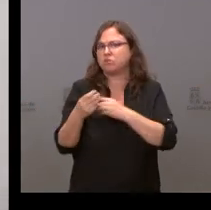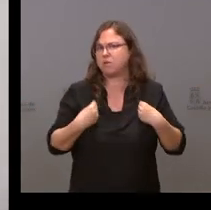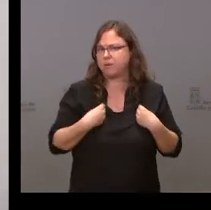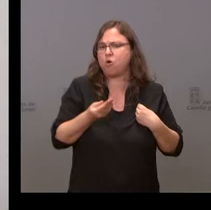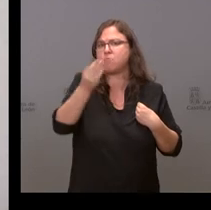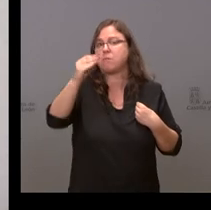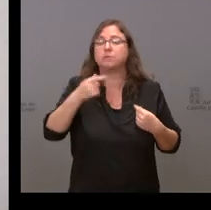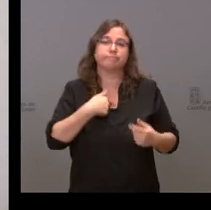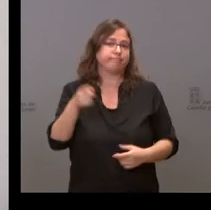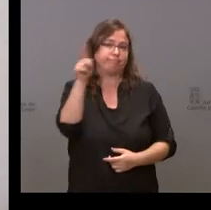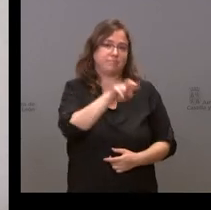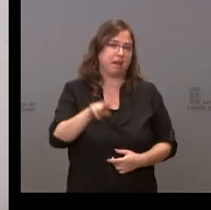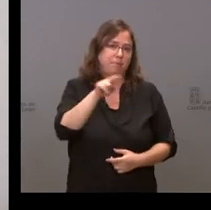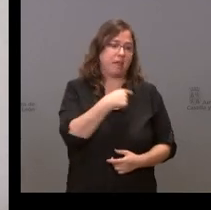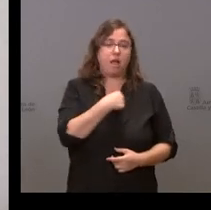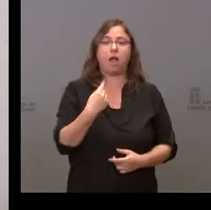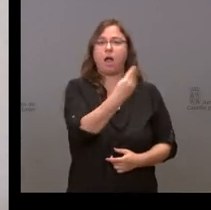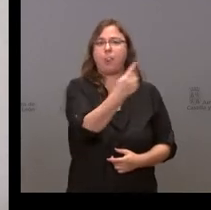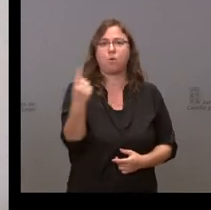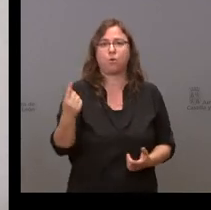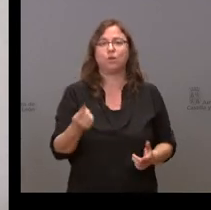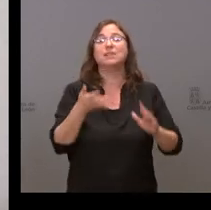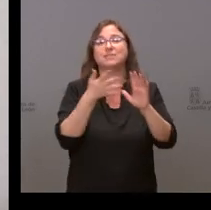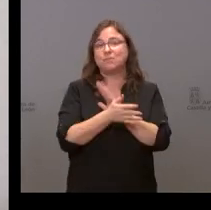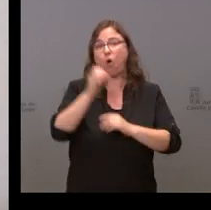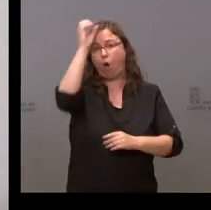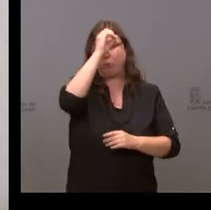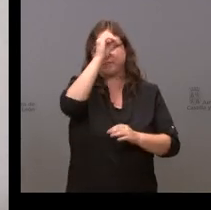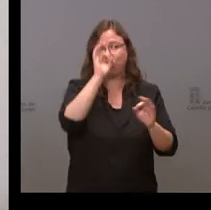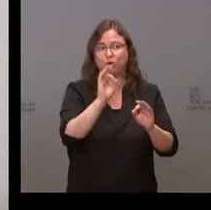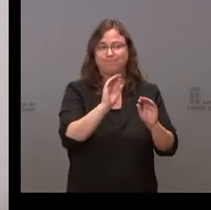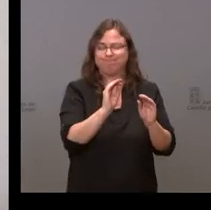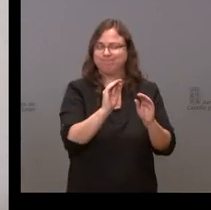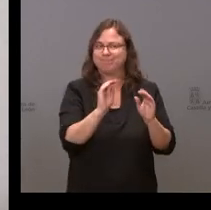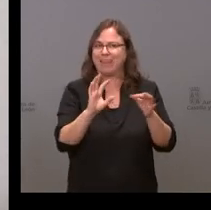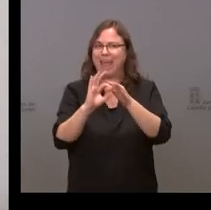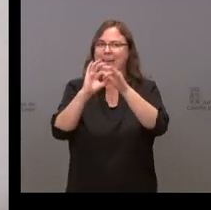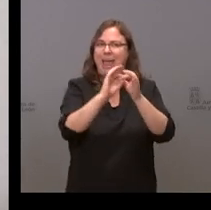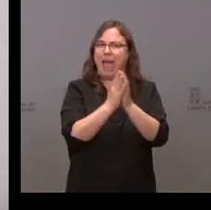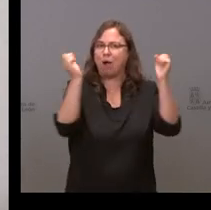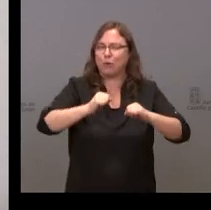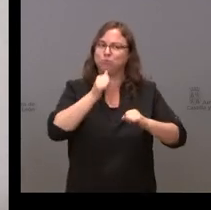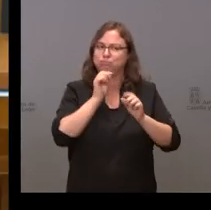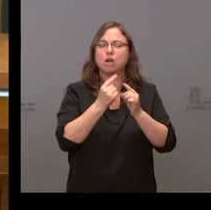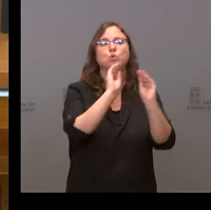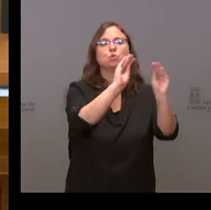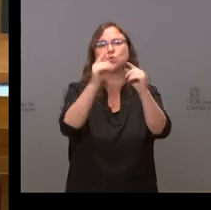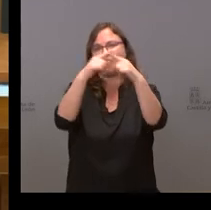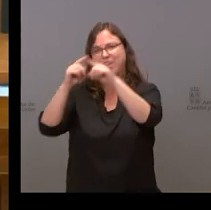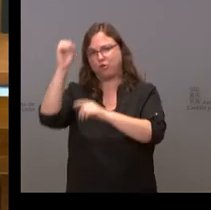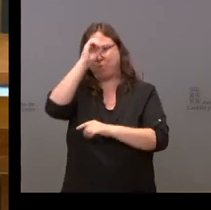insistido en ello. Por tanto, pues las posturas siguen estando alejadas. Sí, en esta quinta ola